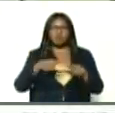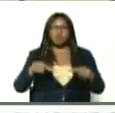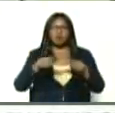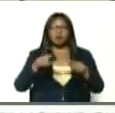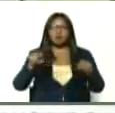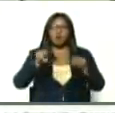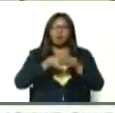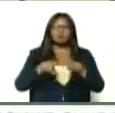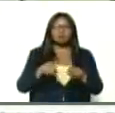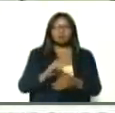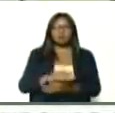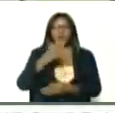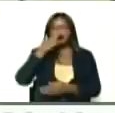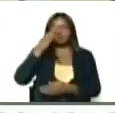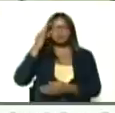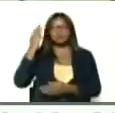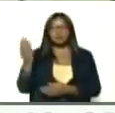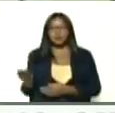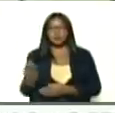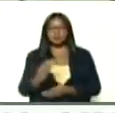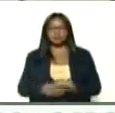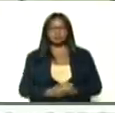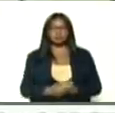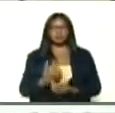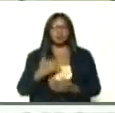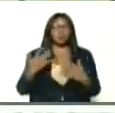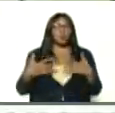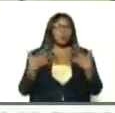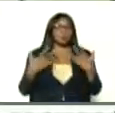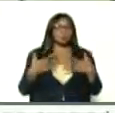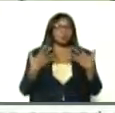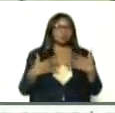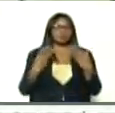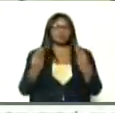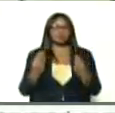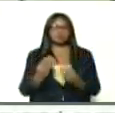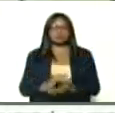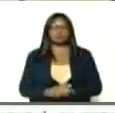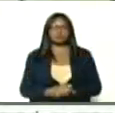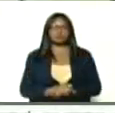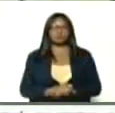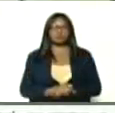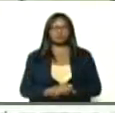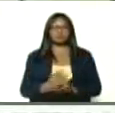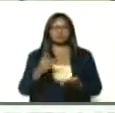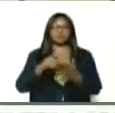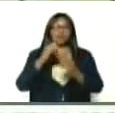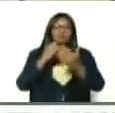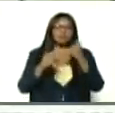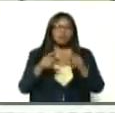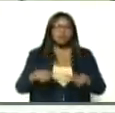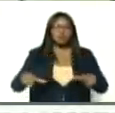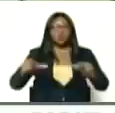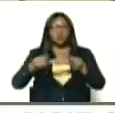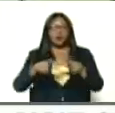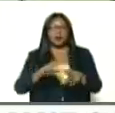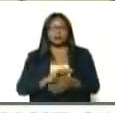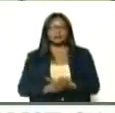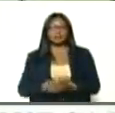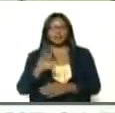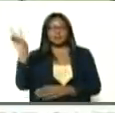de José Gregorio Hernández, no sabes lo que me alegra, que el Carvatibir, esté llegando, hasta el último rincón,